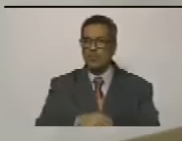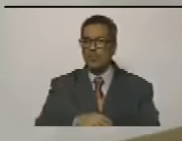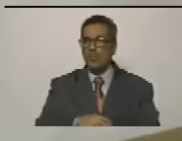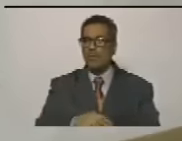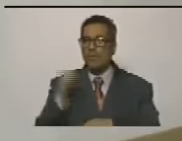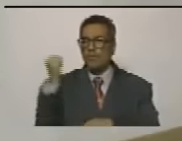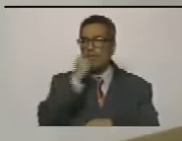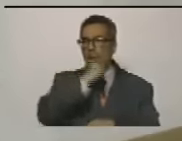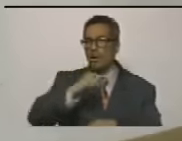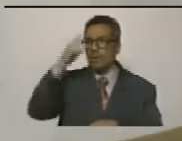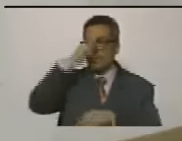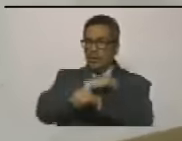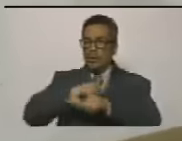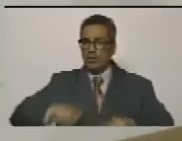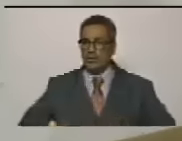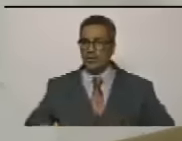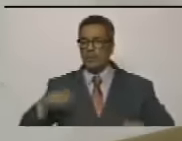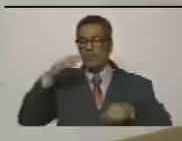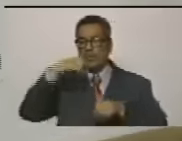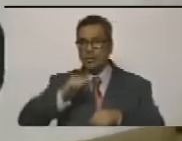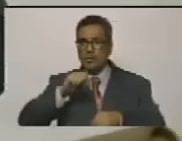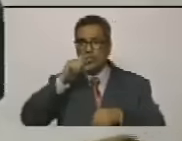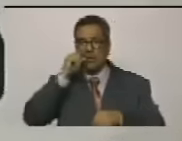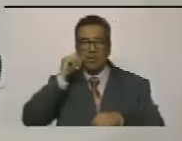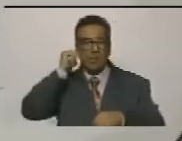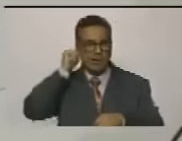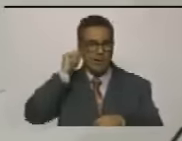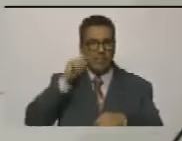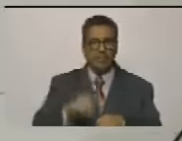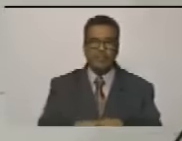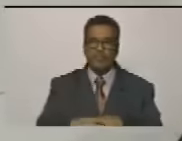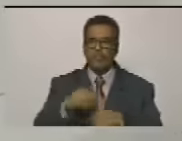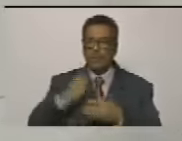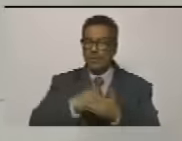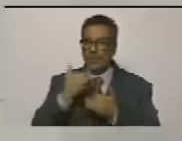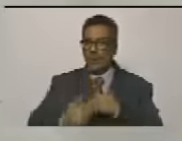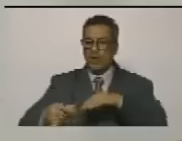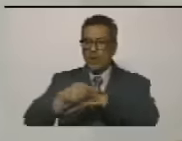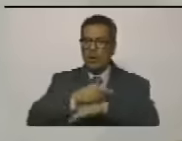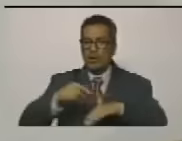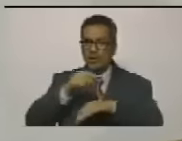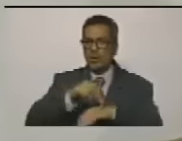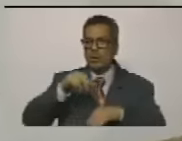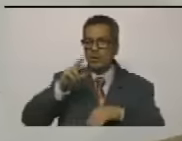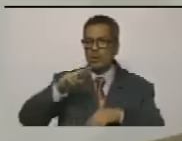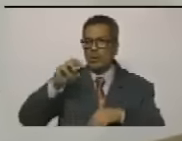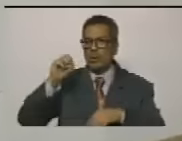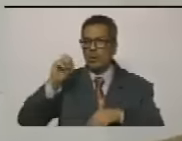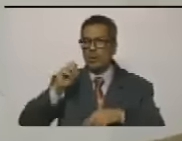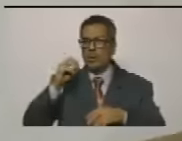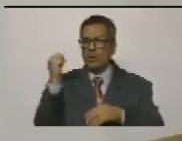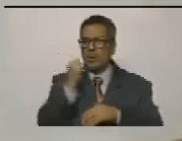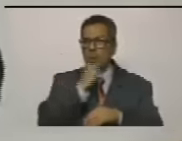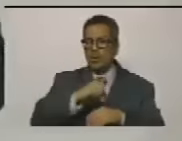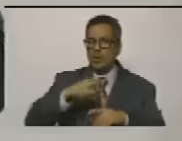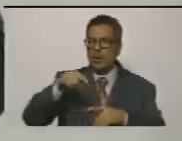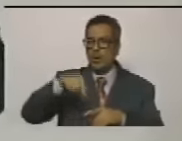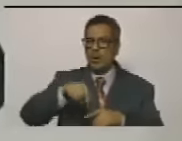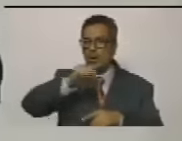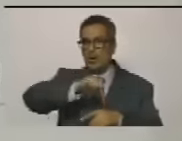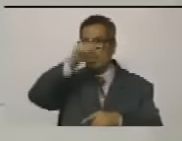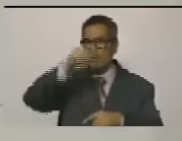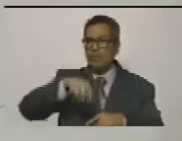matar soldados y a matar venezolanas y a matar venezolanos los planes del gobierno de Jair Bolsonaro para atacar por el sur del país